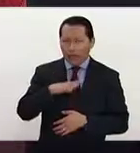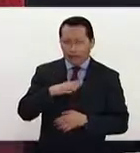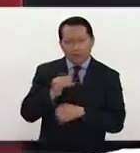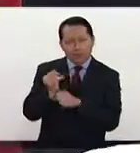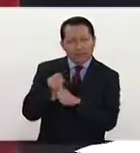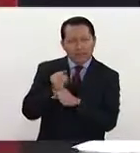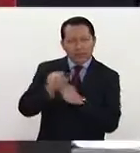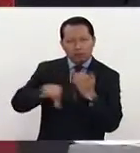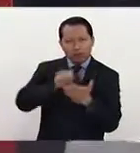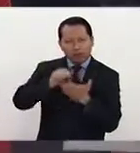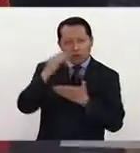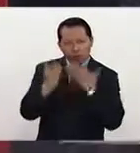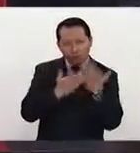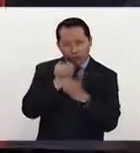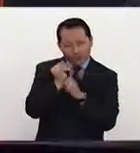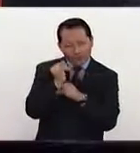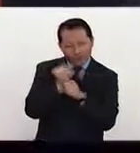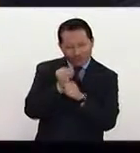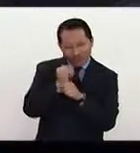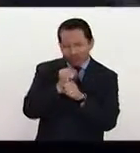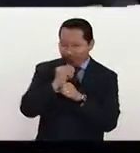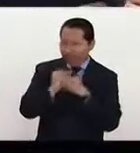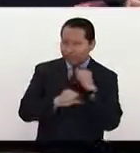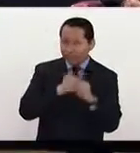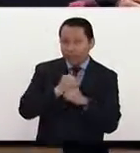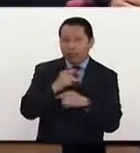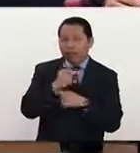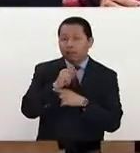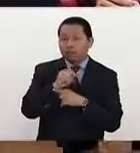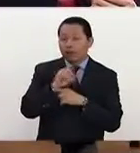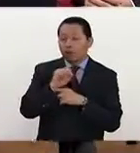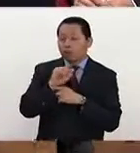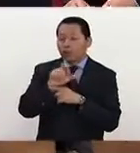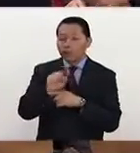de la república.